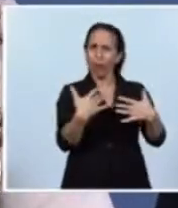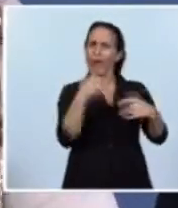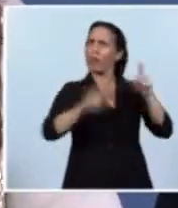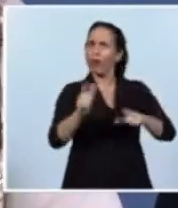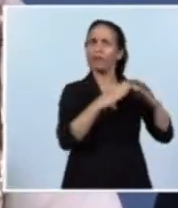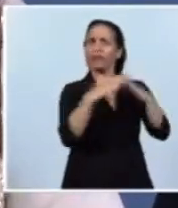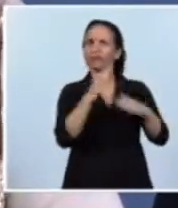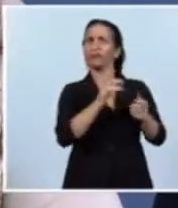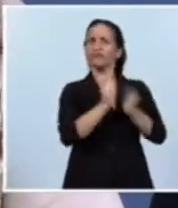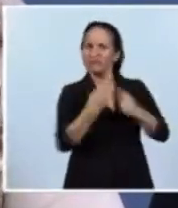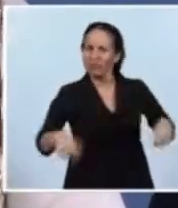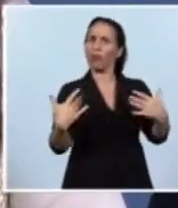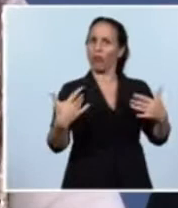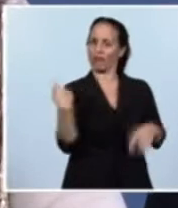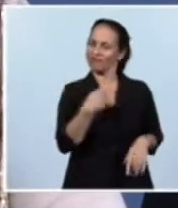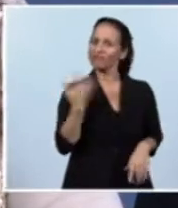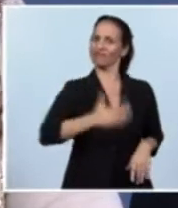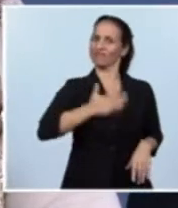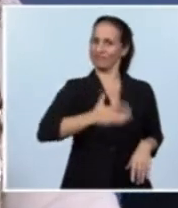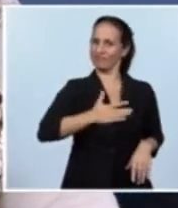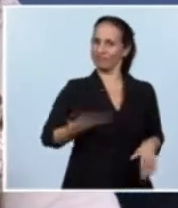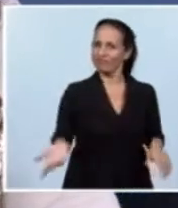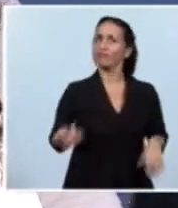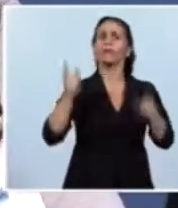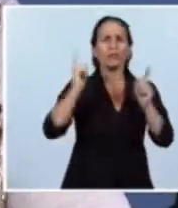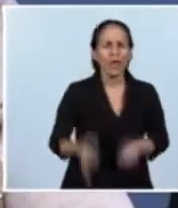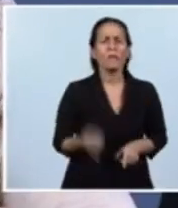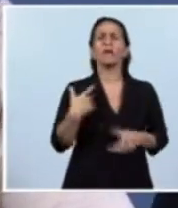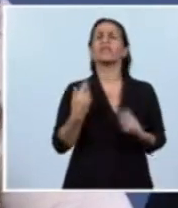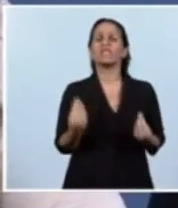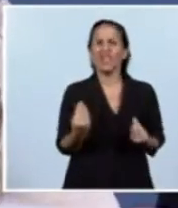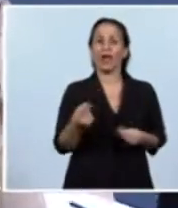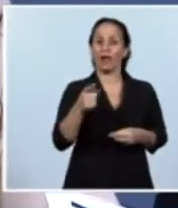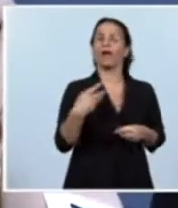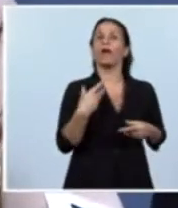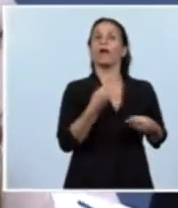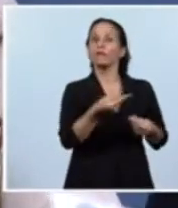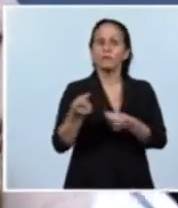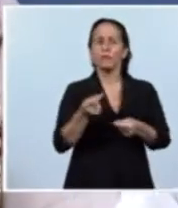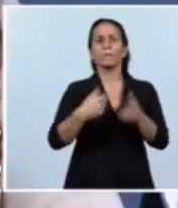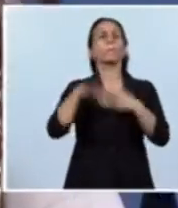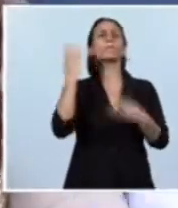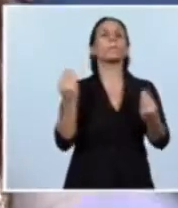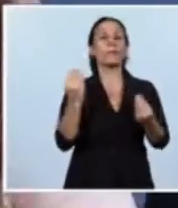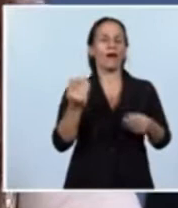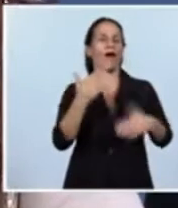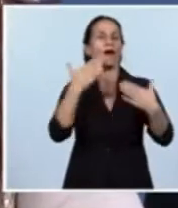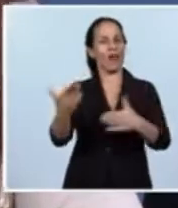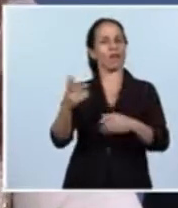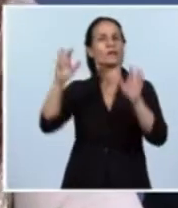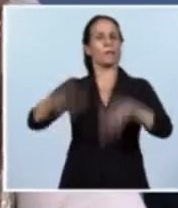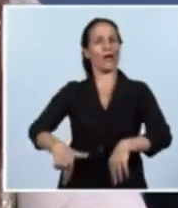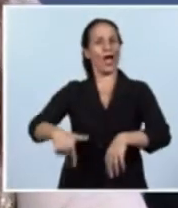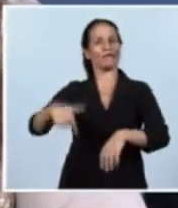contentos. También sigue creciendo el consumo gracias al plan Ahora 12,